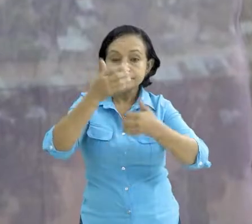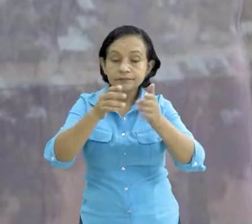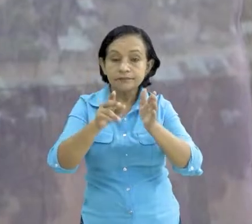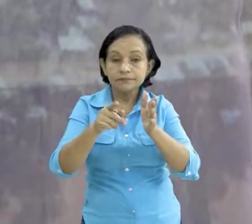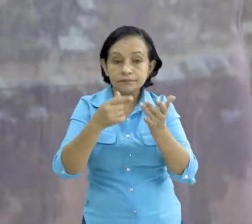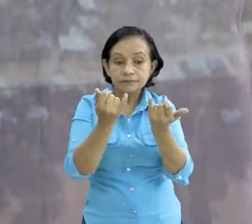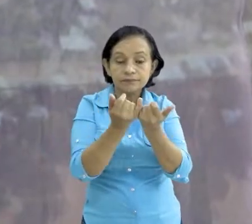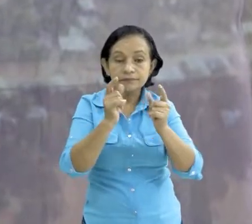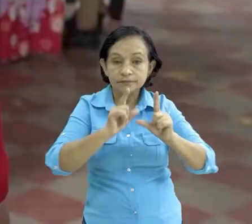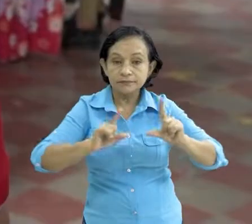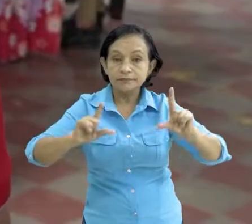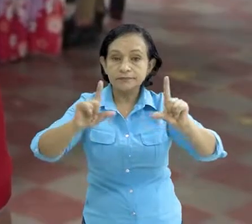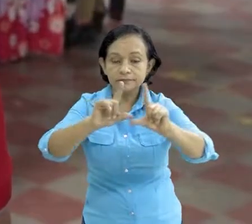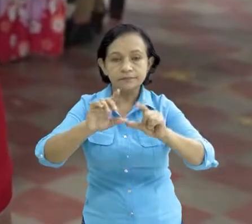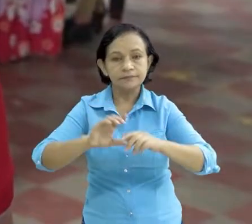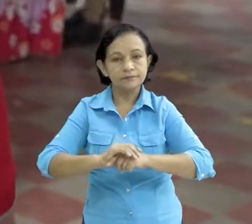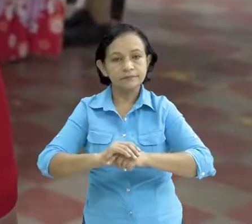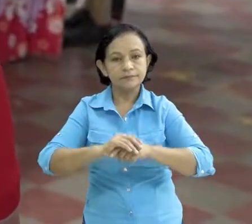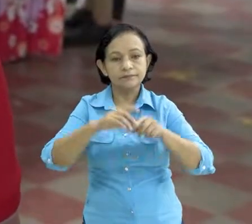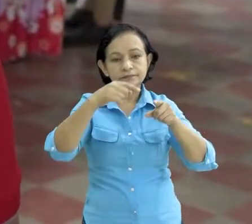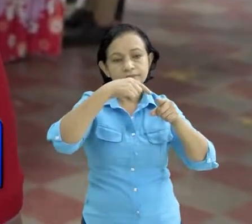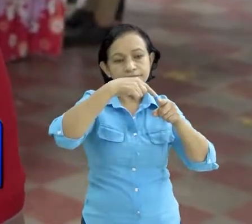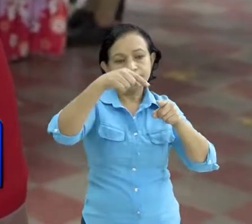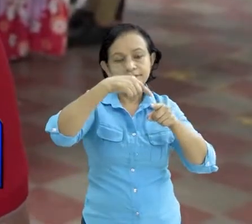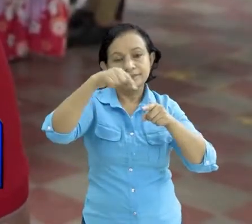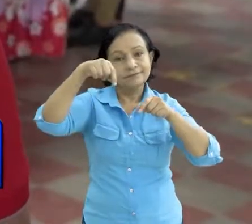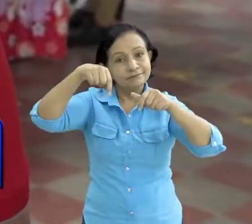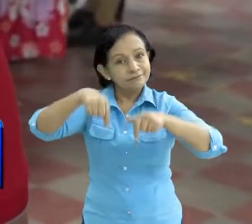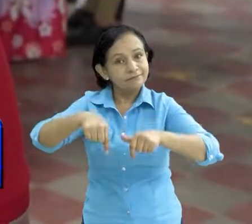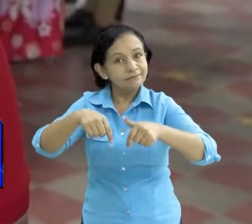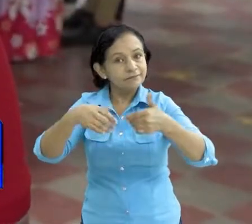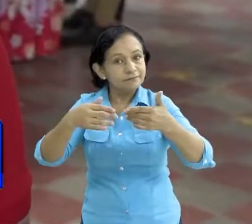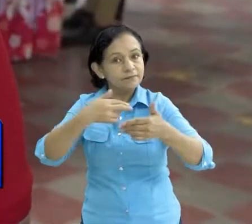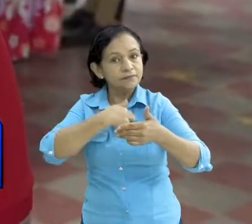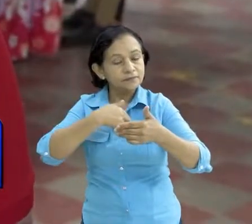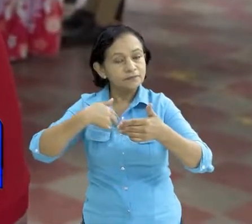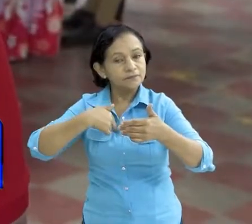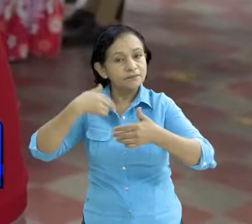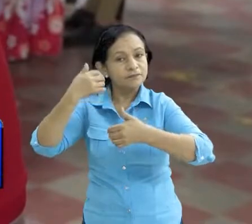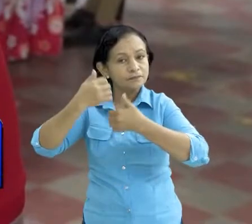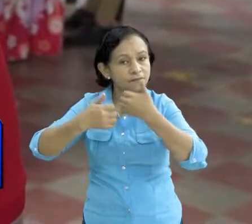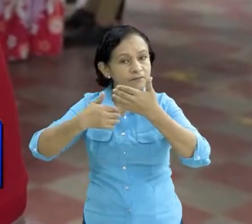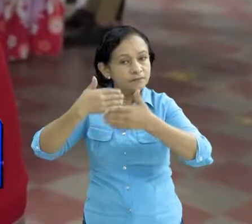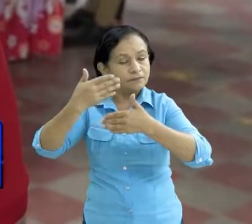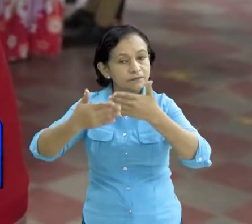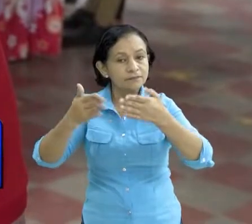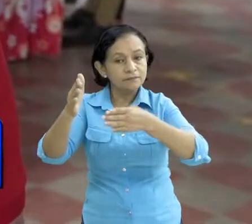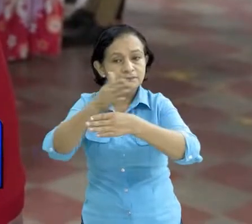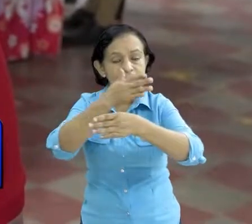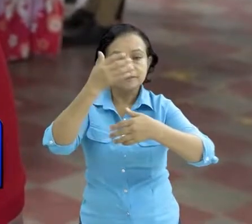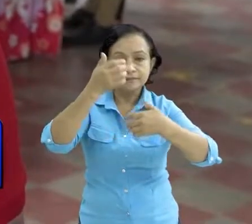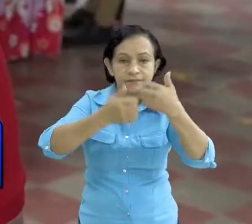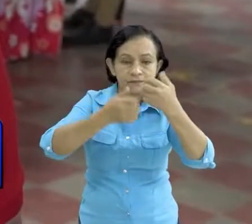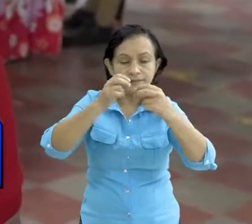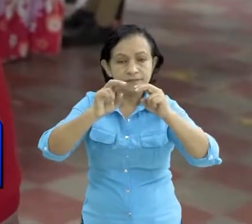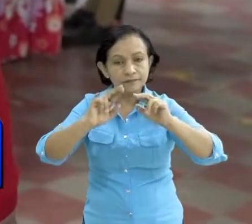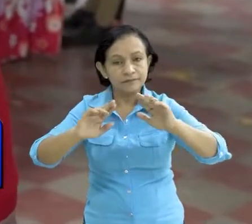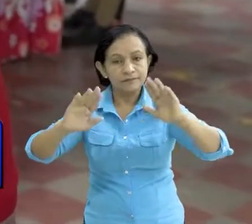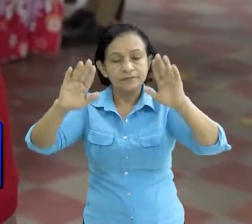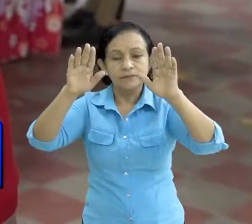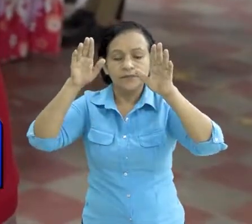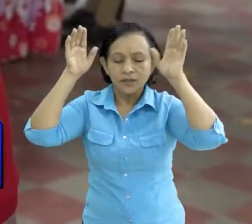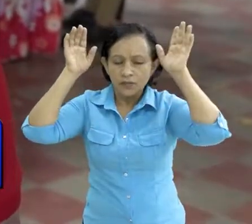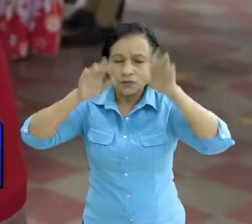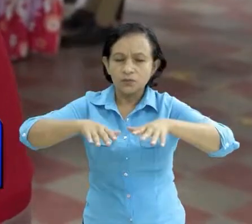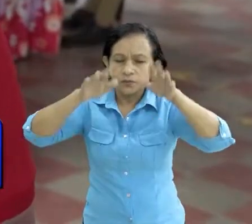riesgo en la zona este es un municipio que ha venido enfrentando una serie de fenómenos entre ellos las